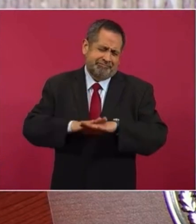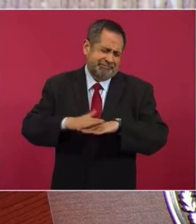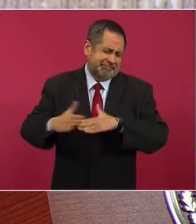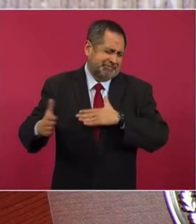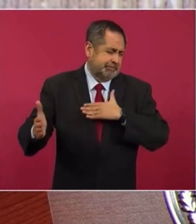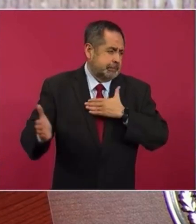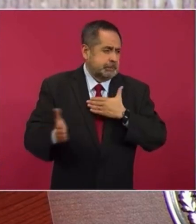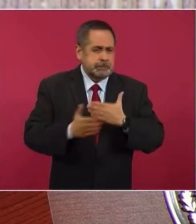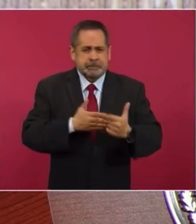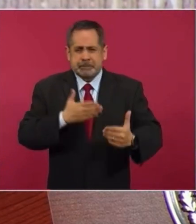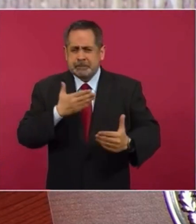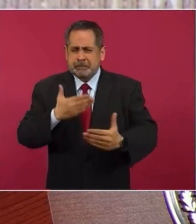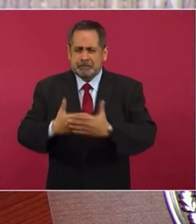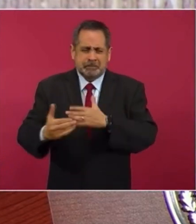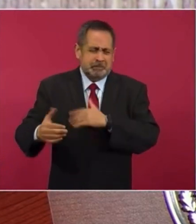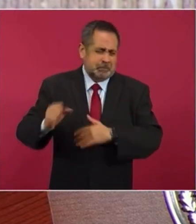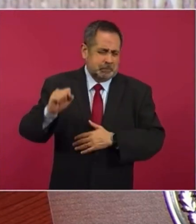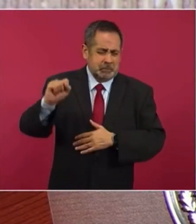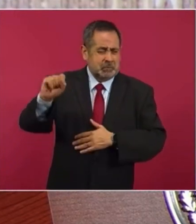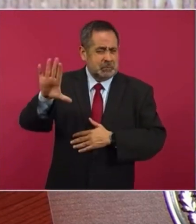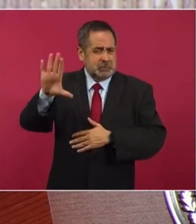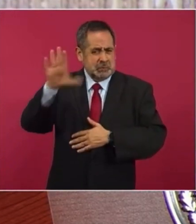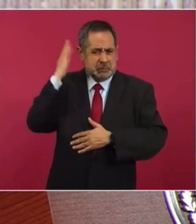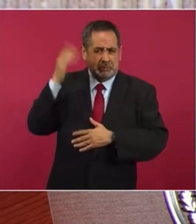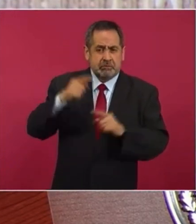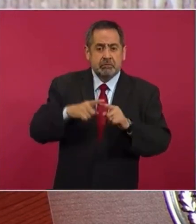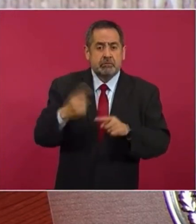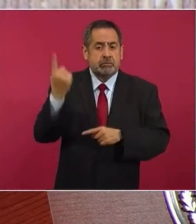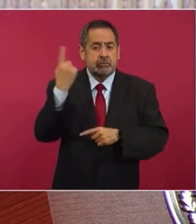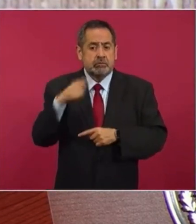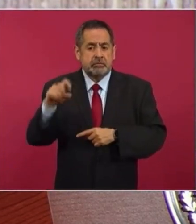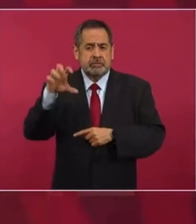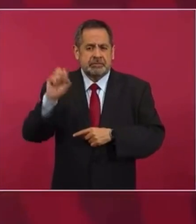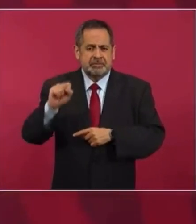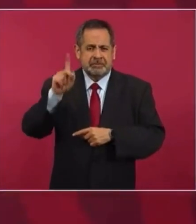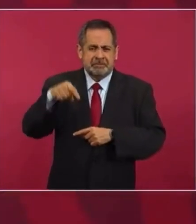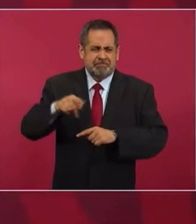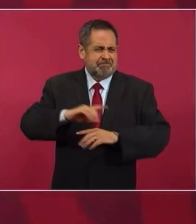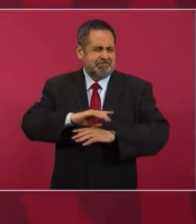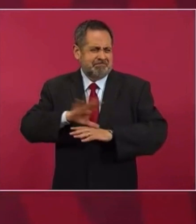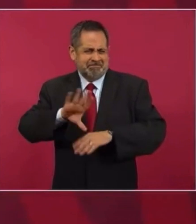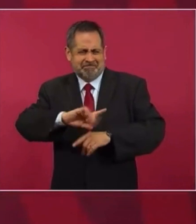desplazarse de 160 kilómetros por hora.